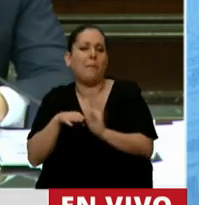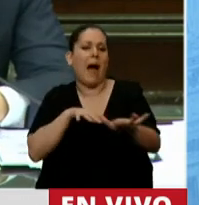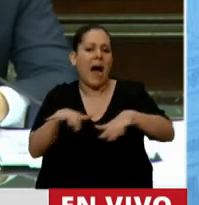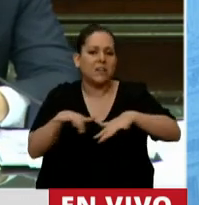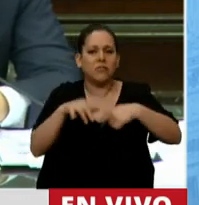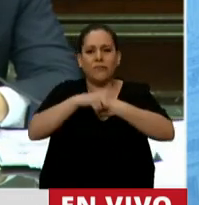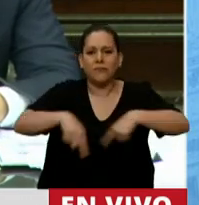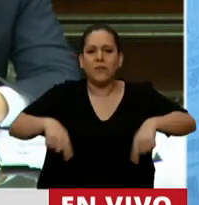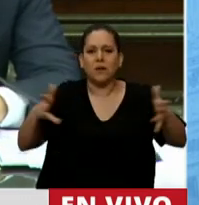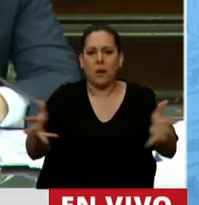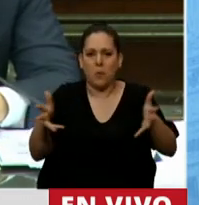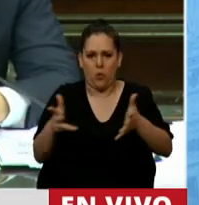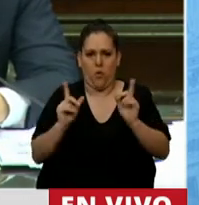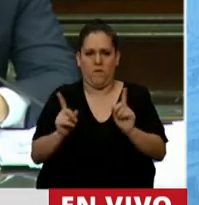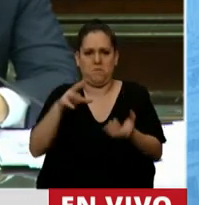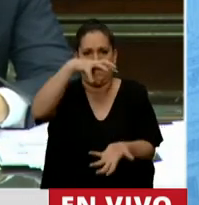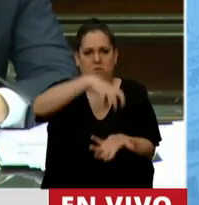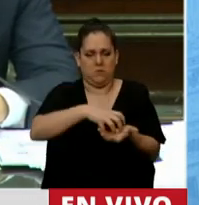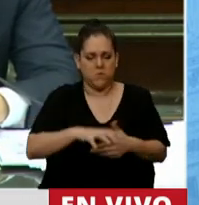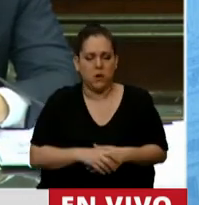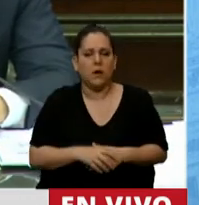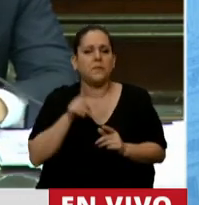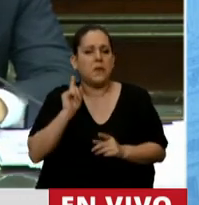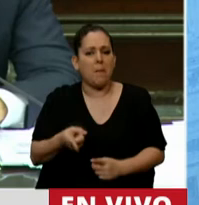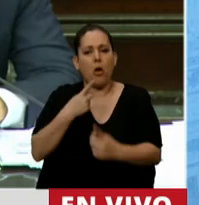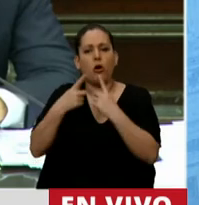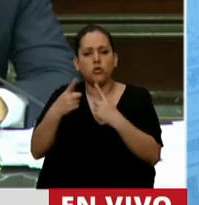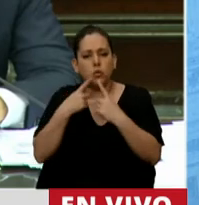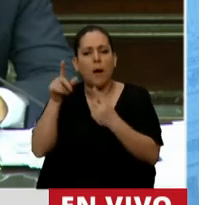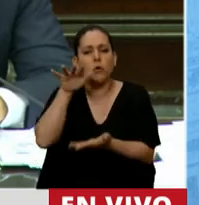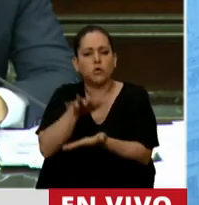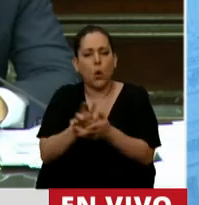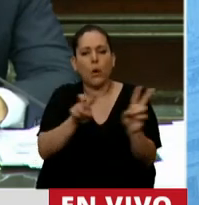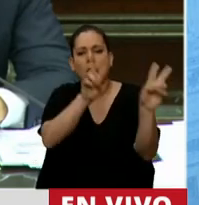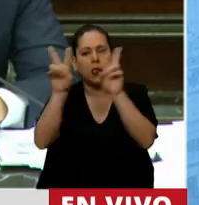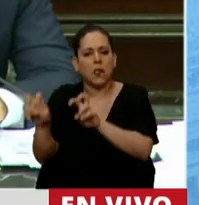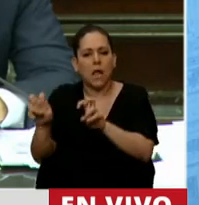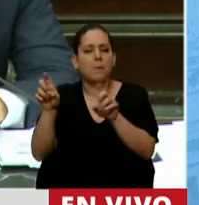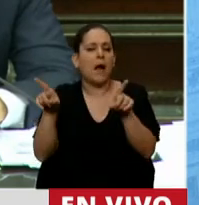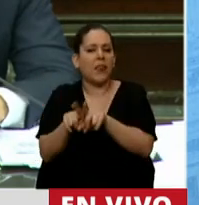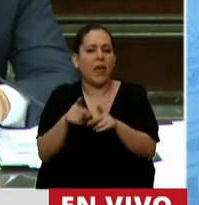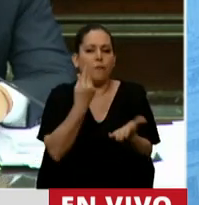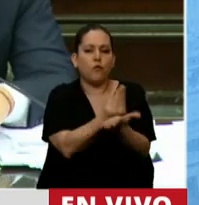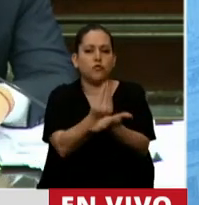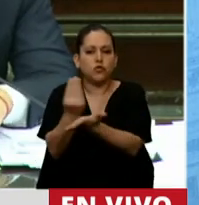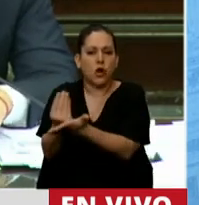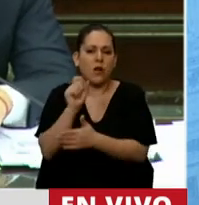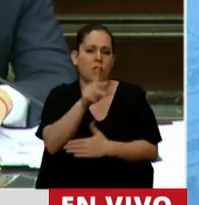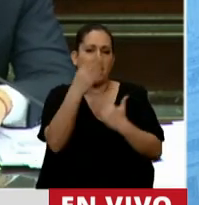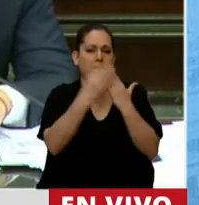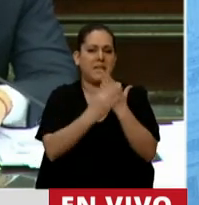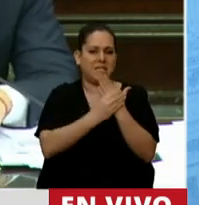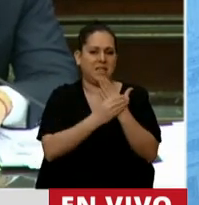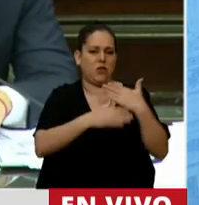que desde éste se promueven y ejecutan. Le consultamos sobre qué iniciativa ha tomado después de la limpieza de funcionarios que hubo en el Ministerio de